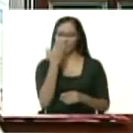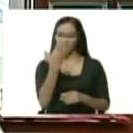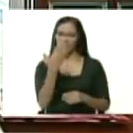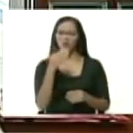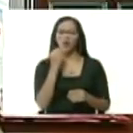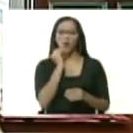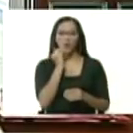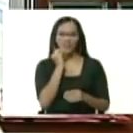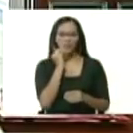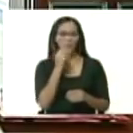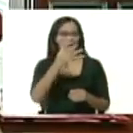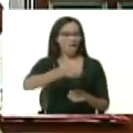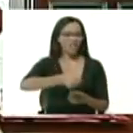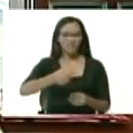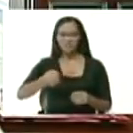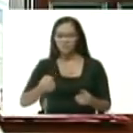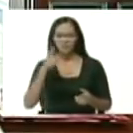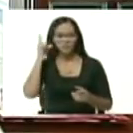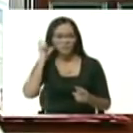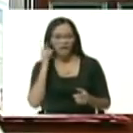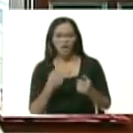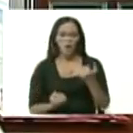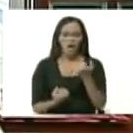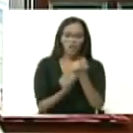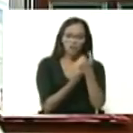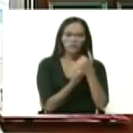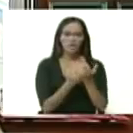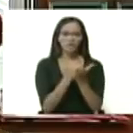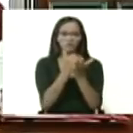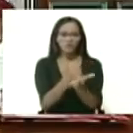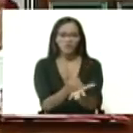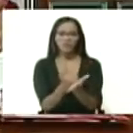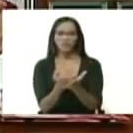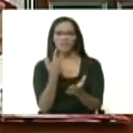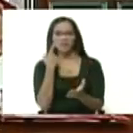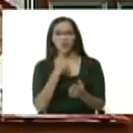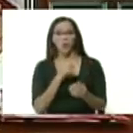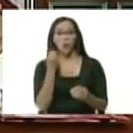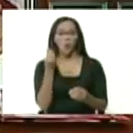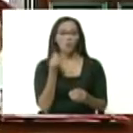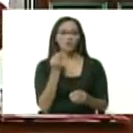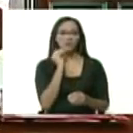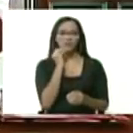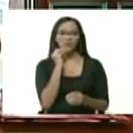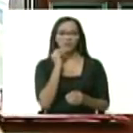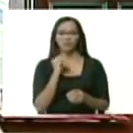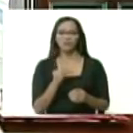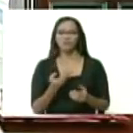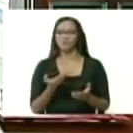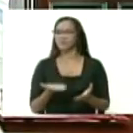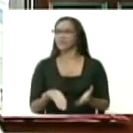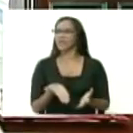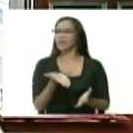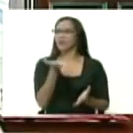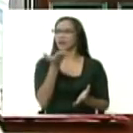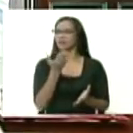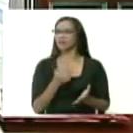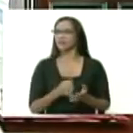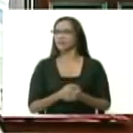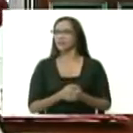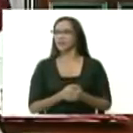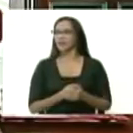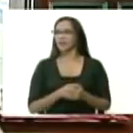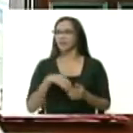Escucharlos, ayudarlos, apoyarlos. Y ver como esa juventud se levanta hacia el